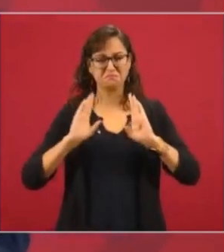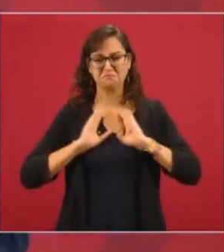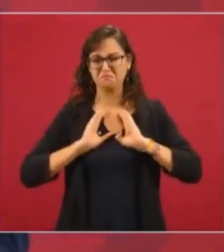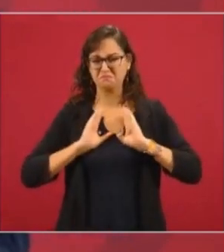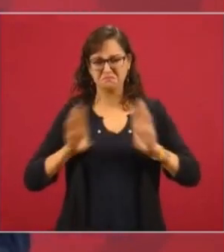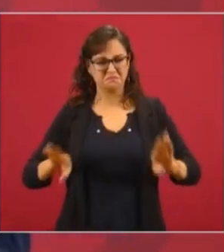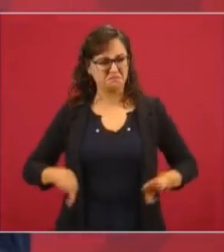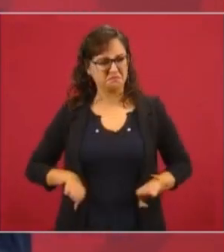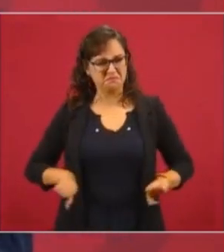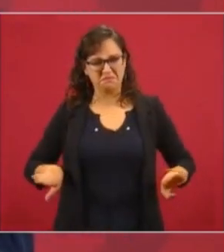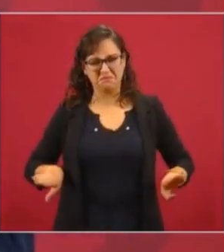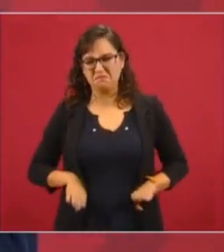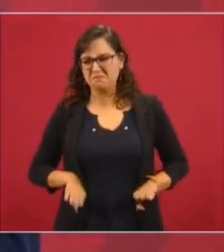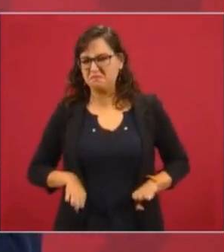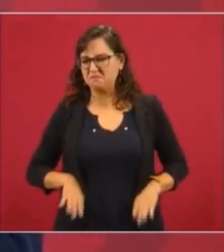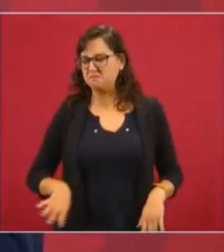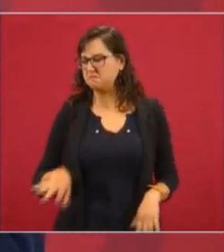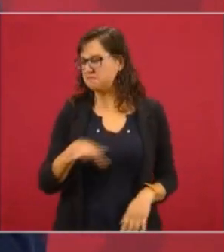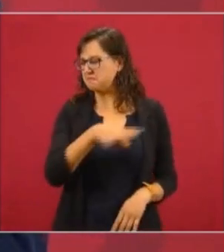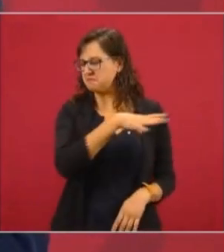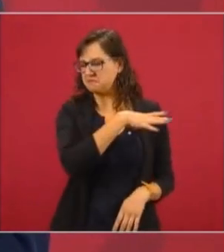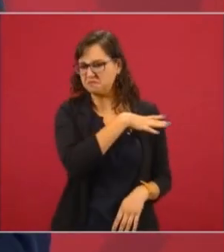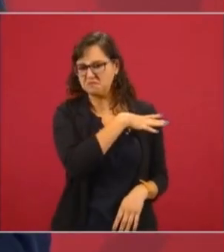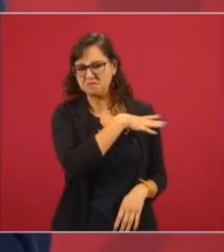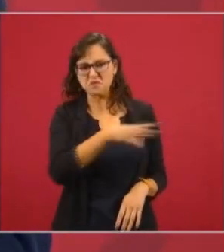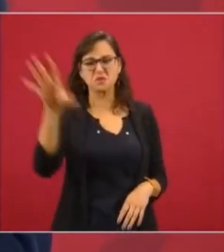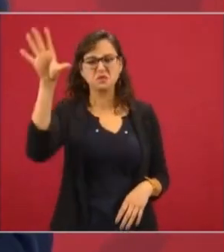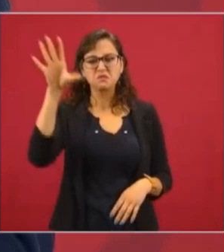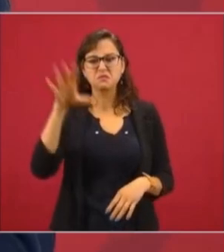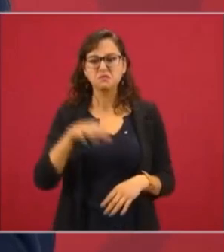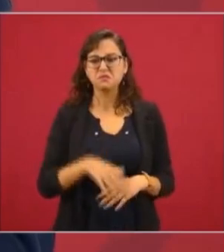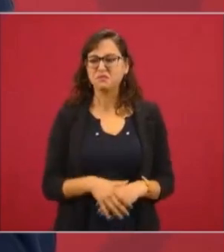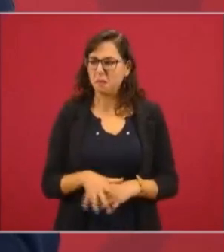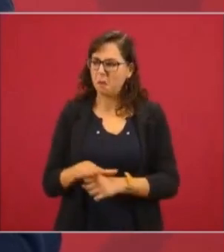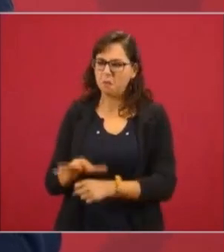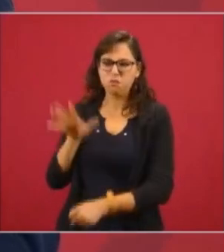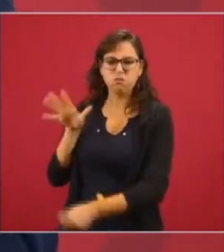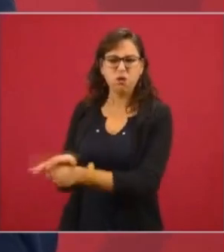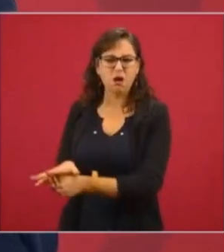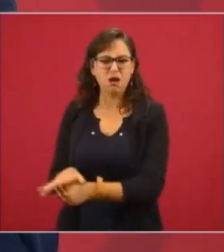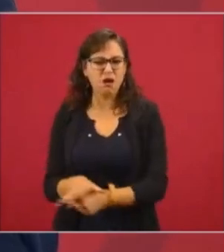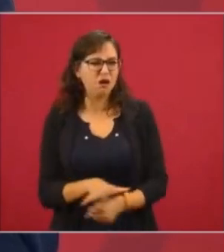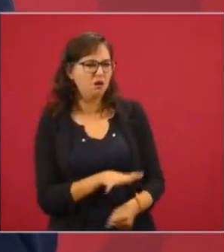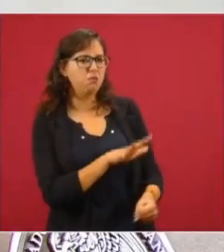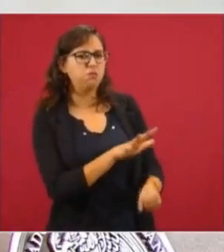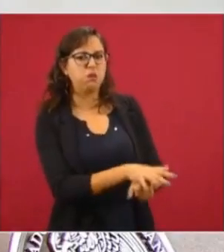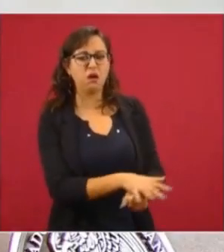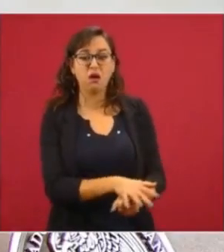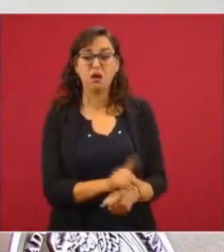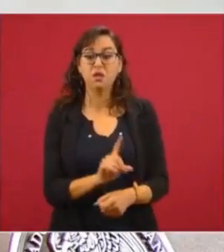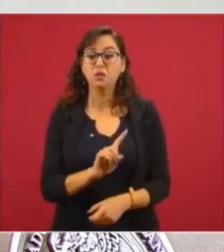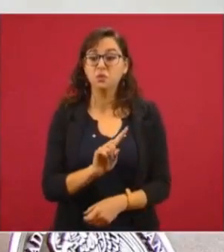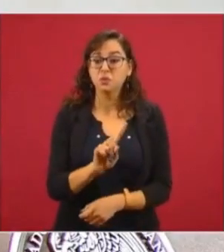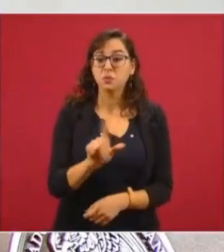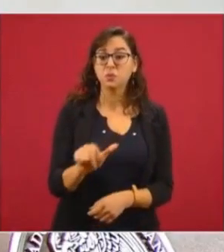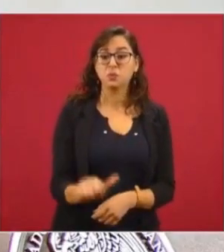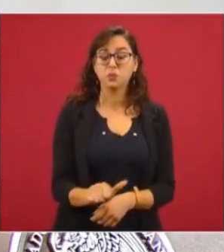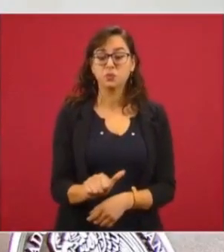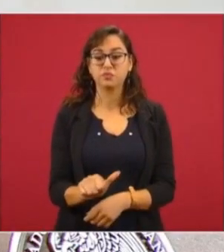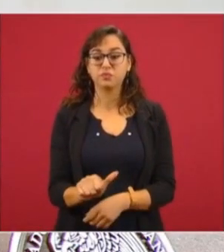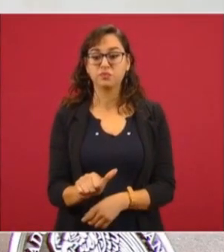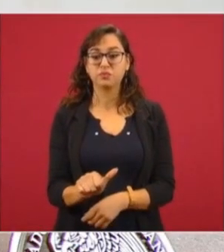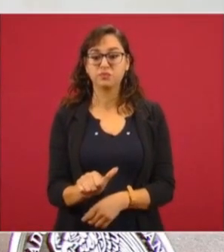y represores que luego se hicieron famosos por